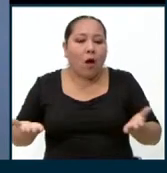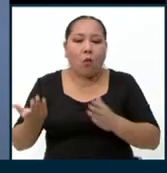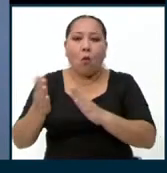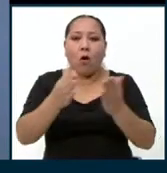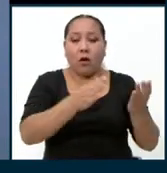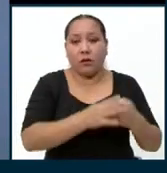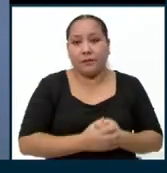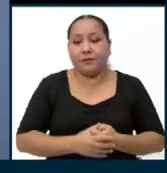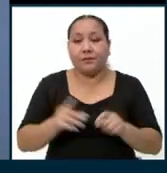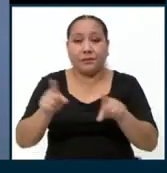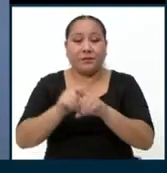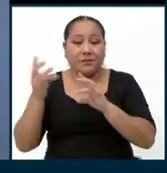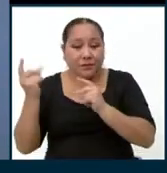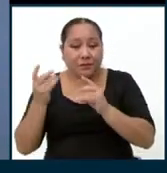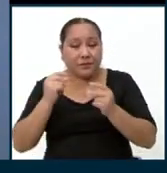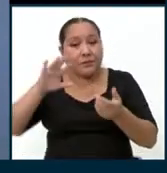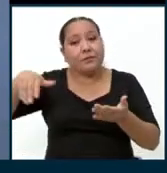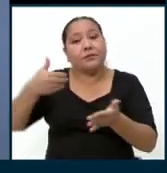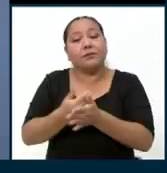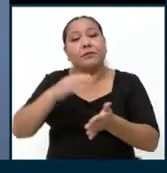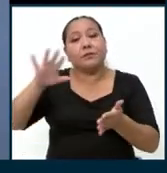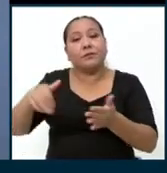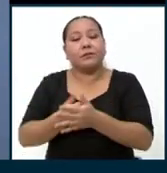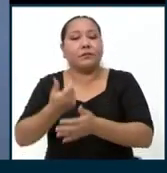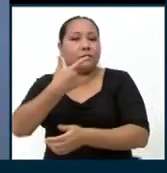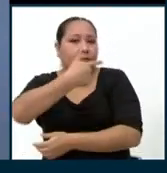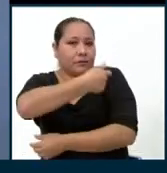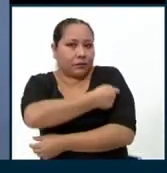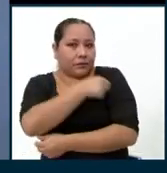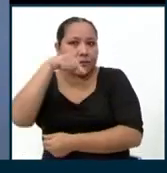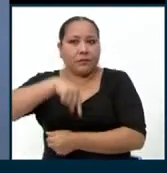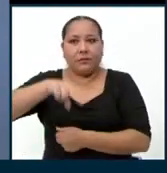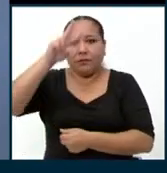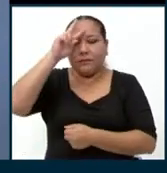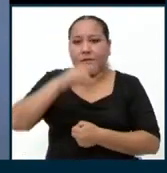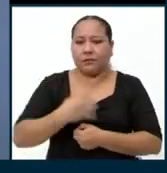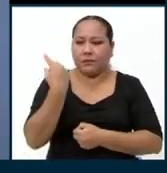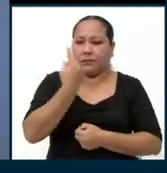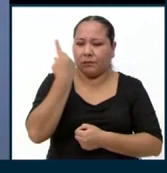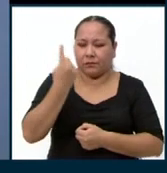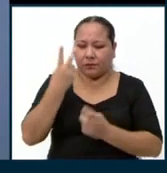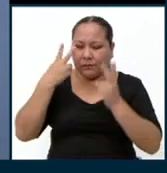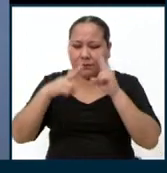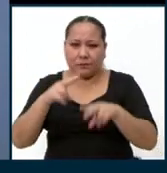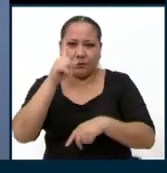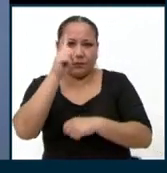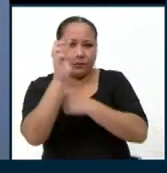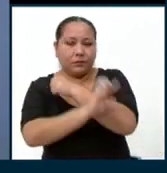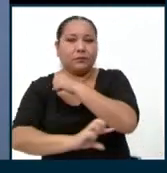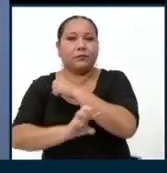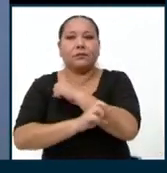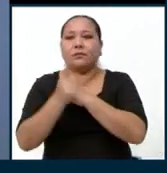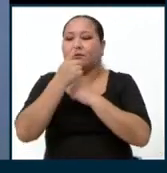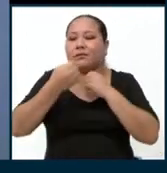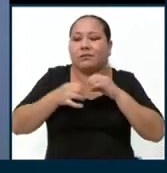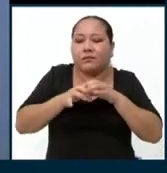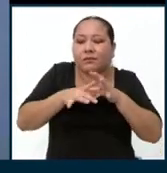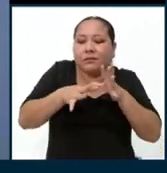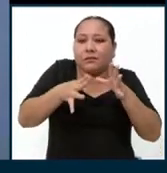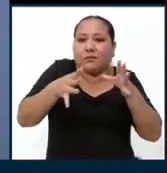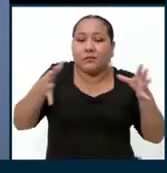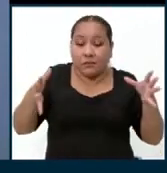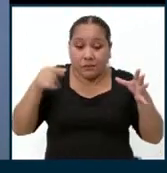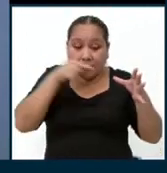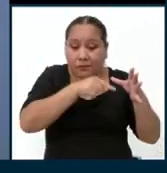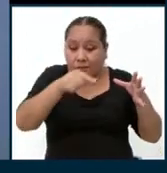el proceso de llegada de vacunas al Perú. Es decir, no debemos ver solamente un país, sino ampliar el abanico de posibilidades, el